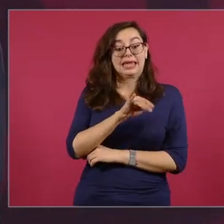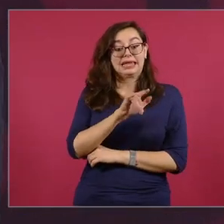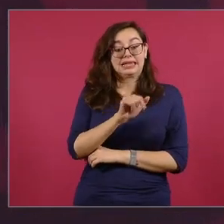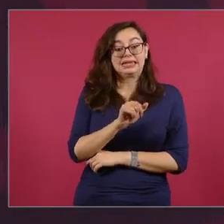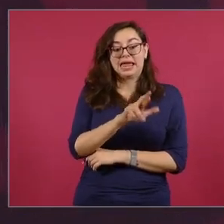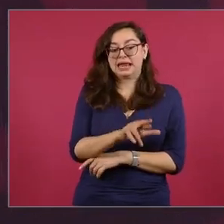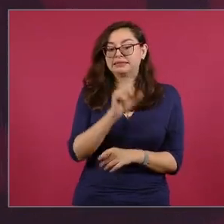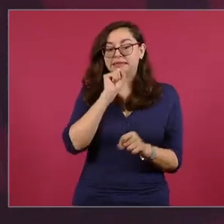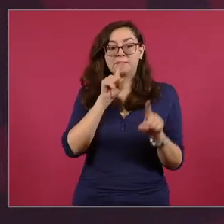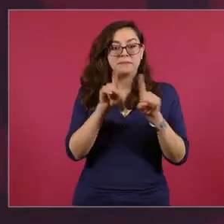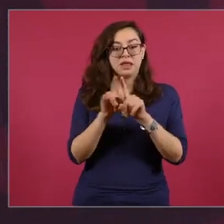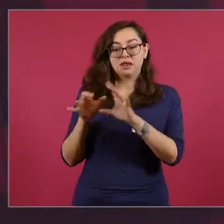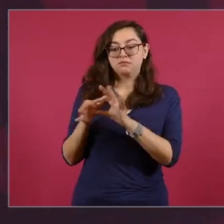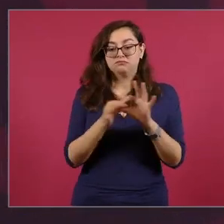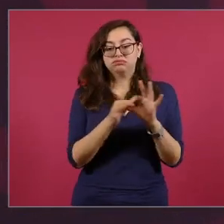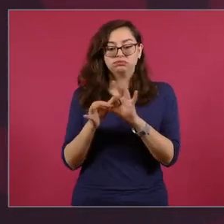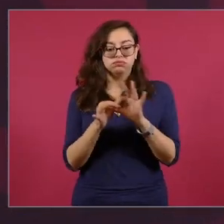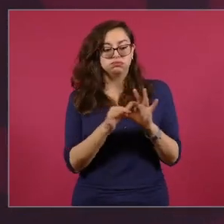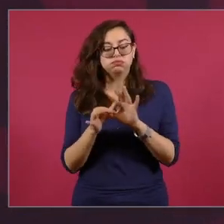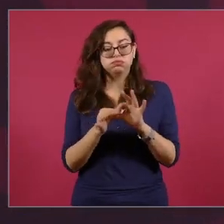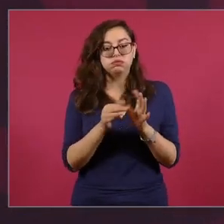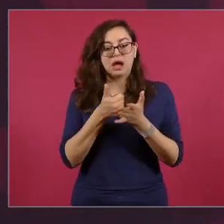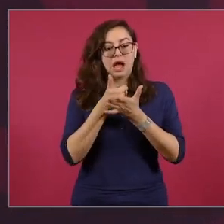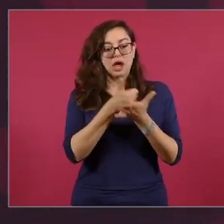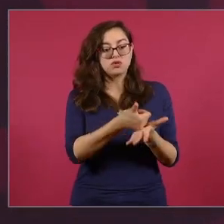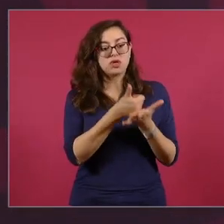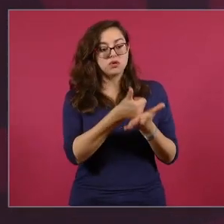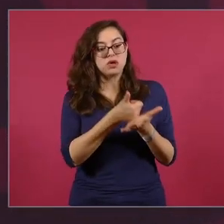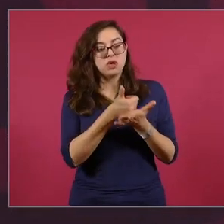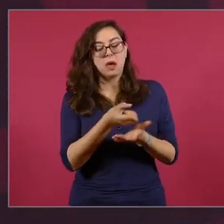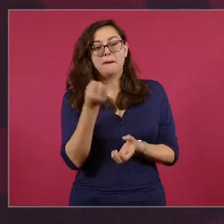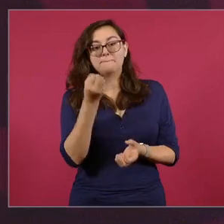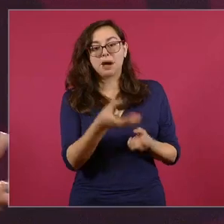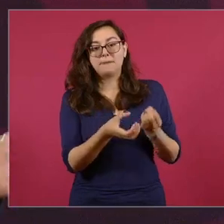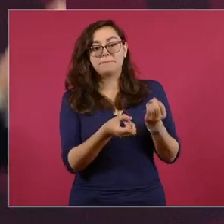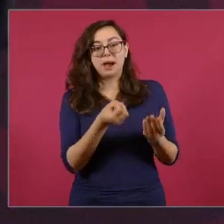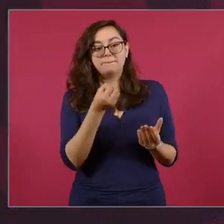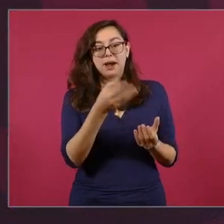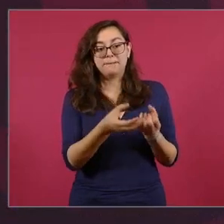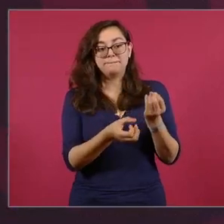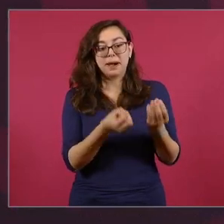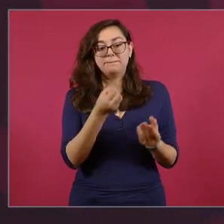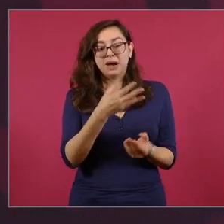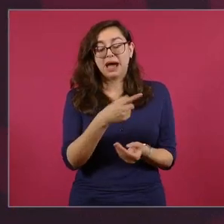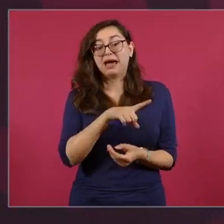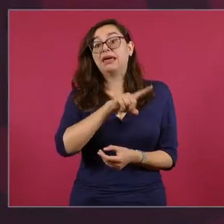muchos apoyos del gobierno de Salinas se pasa